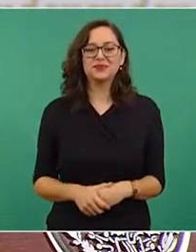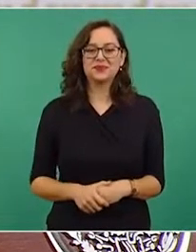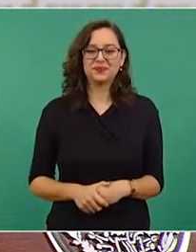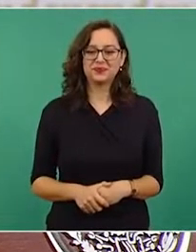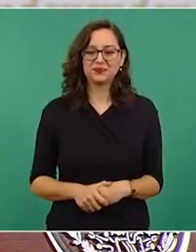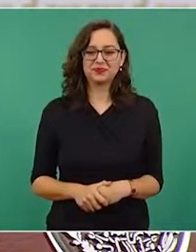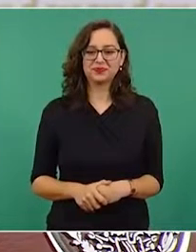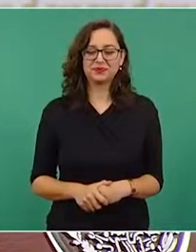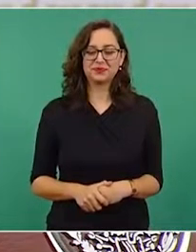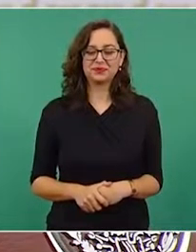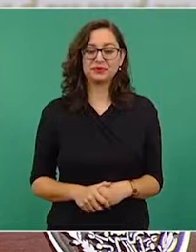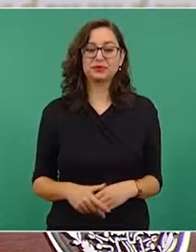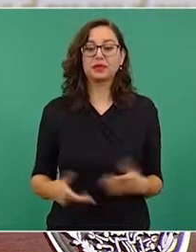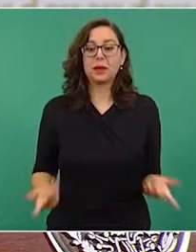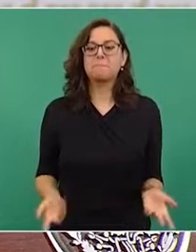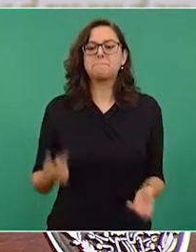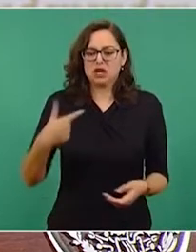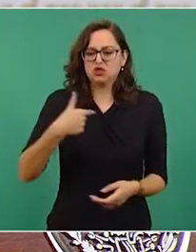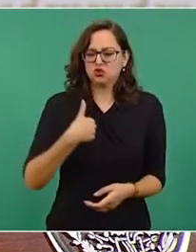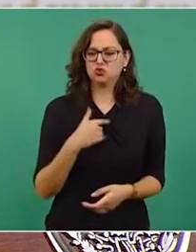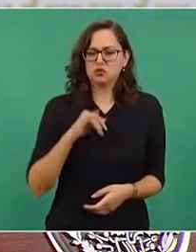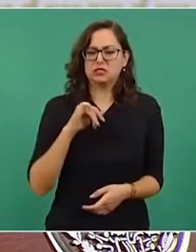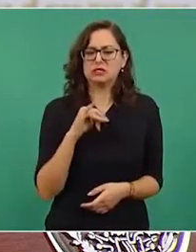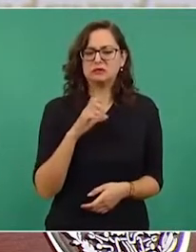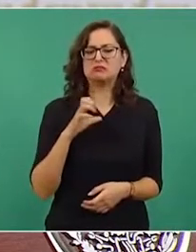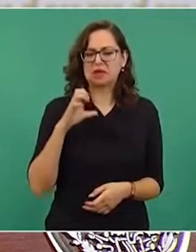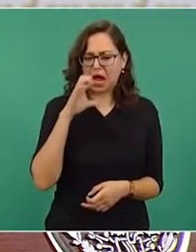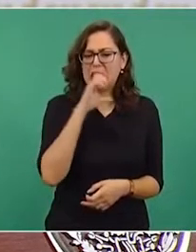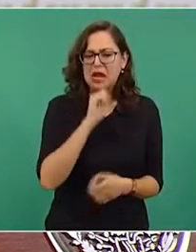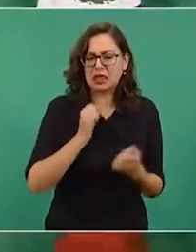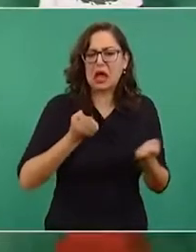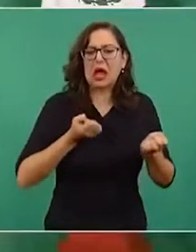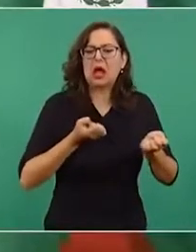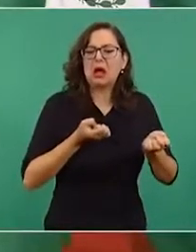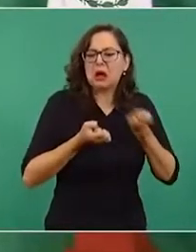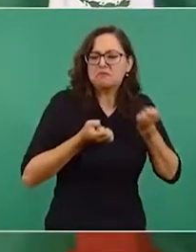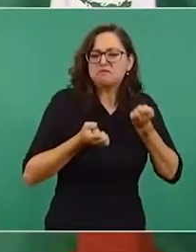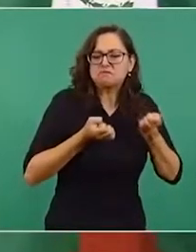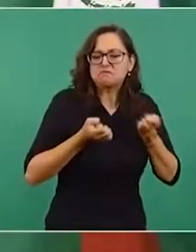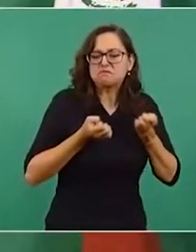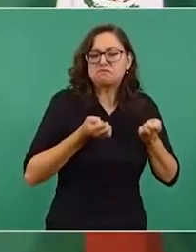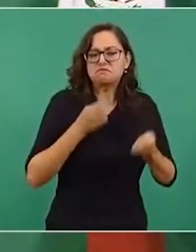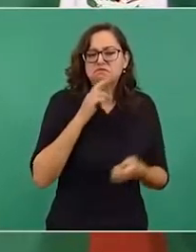Entonces, llegué y calenté, nada más.